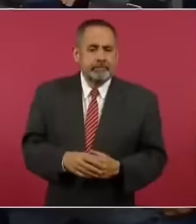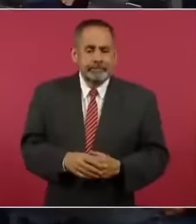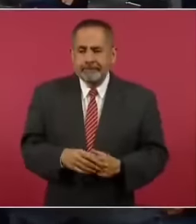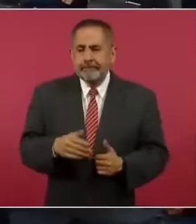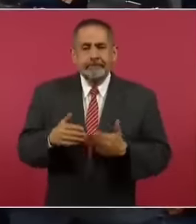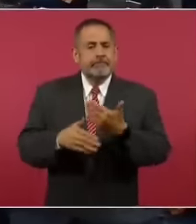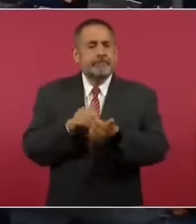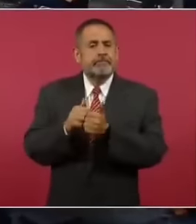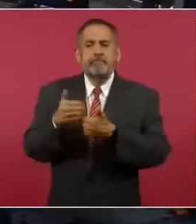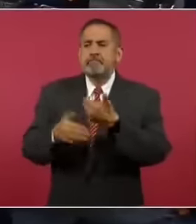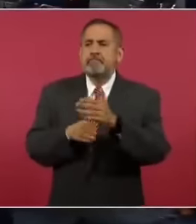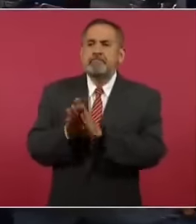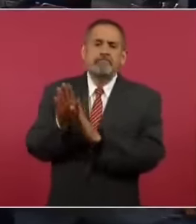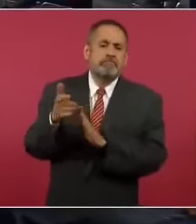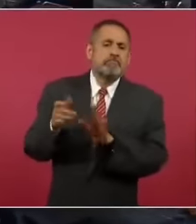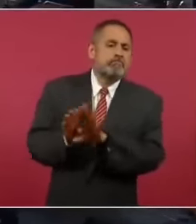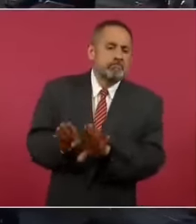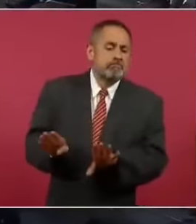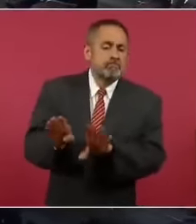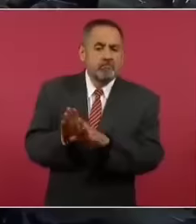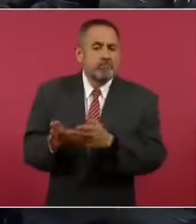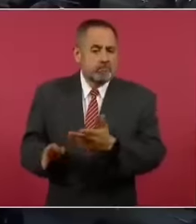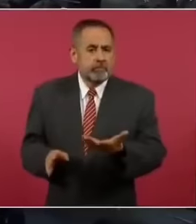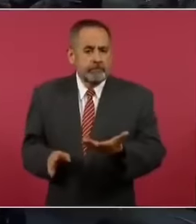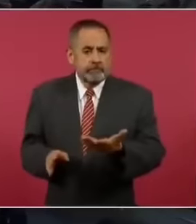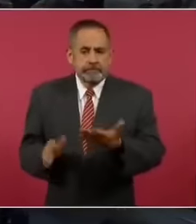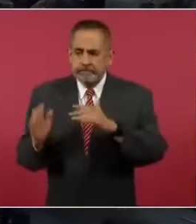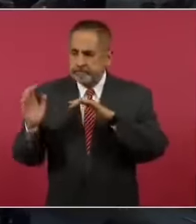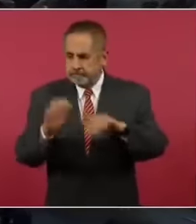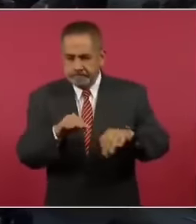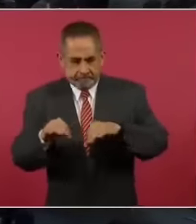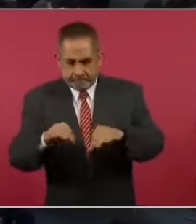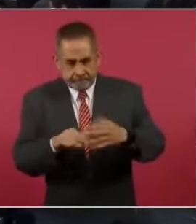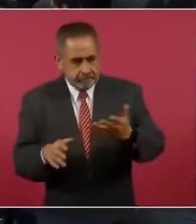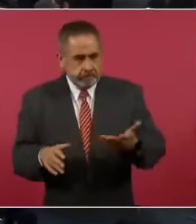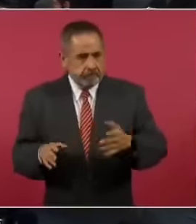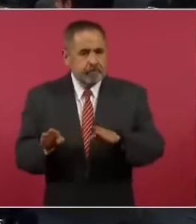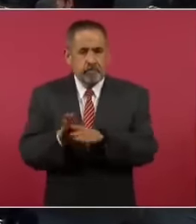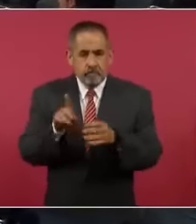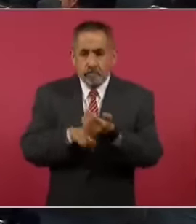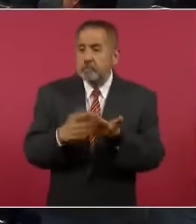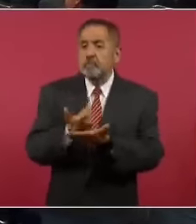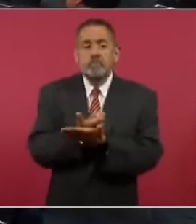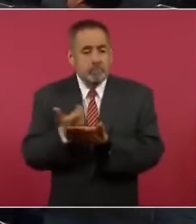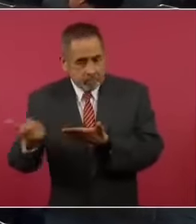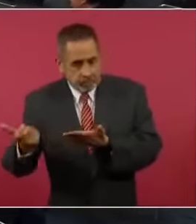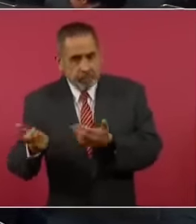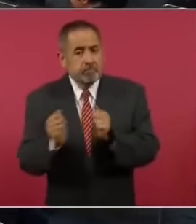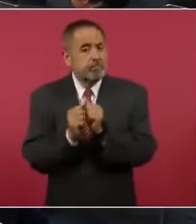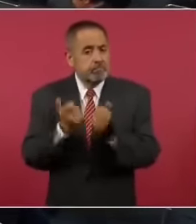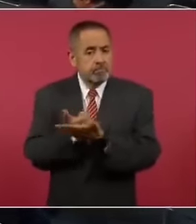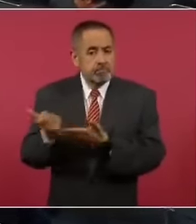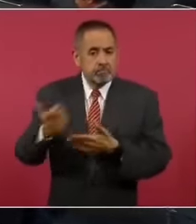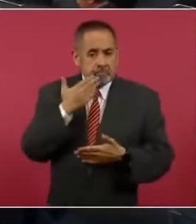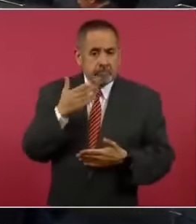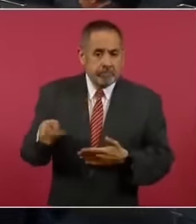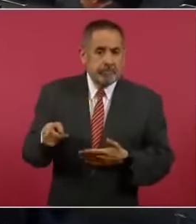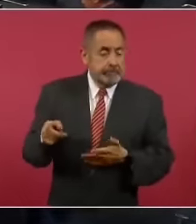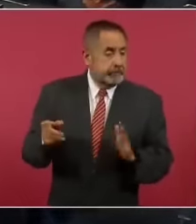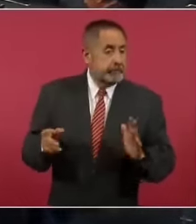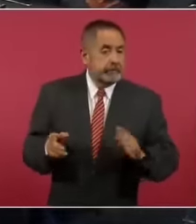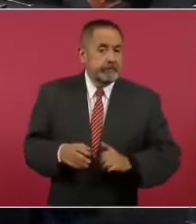crecimiento económico, el empleo con salarios, porque